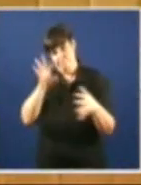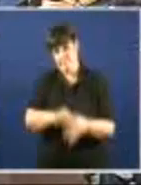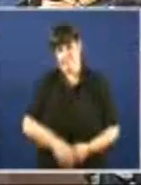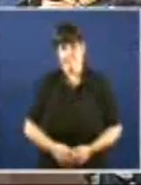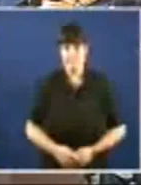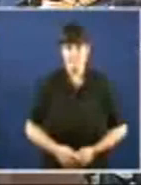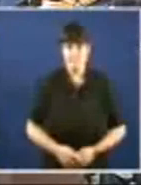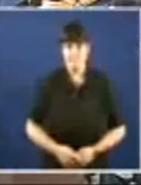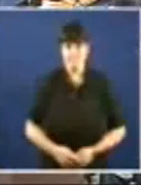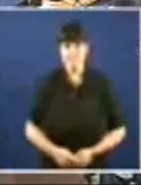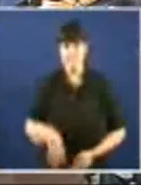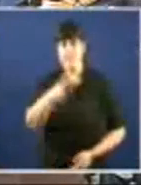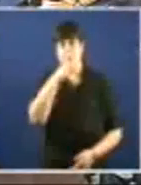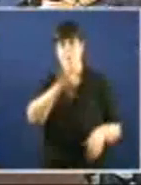Grupo Parlamentario Socialista Señora